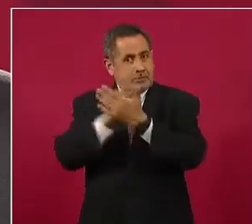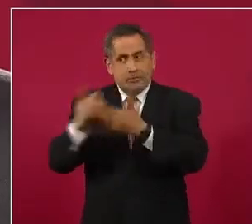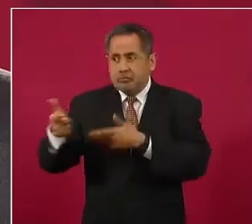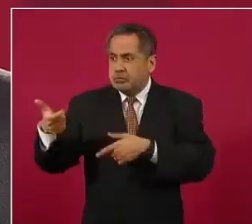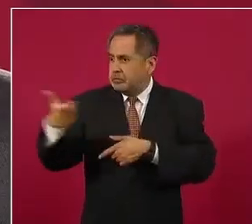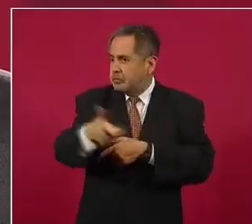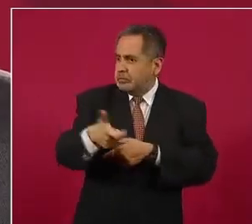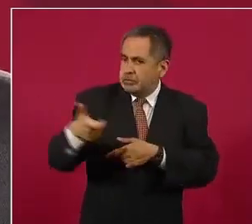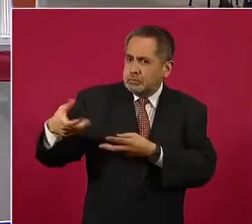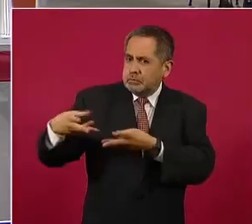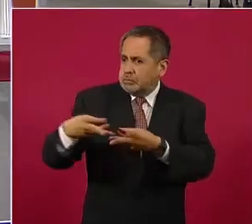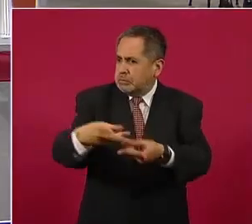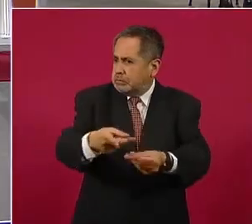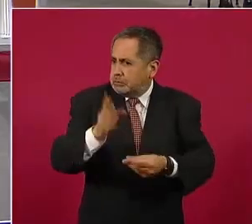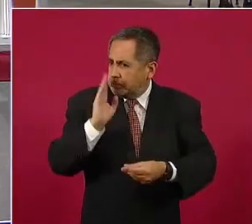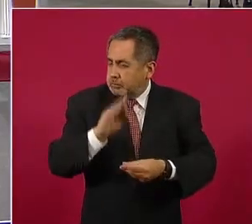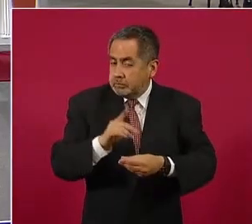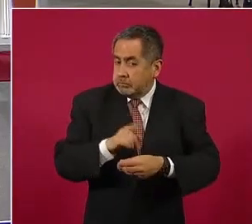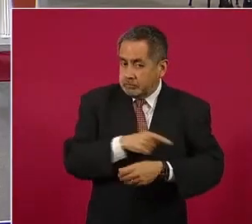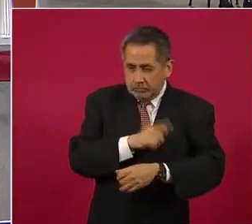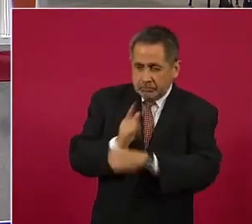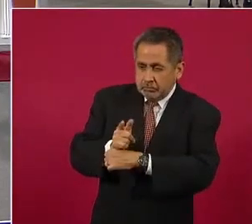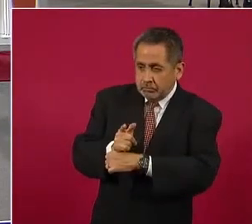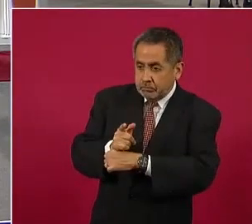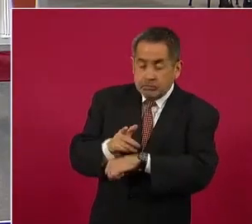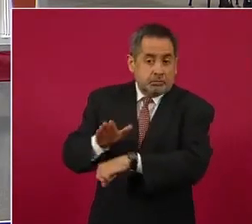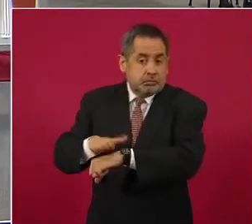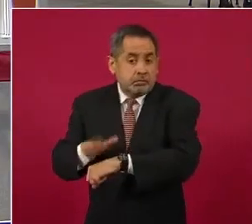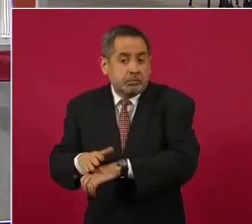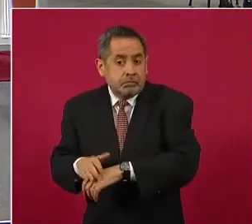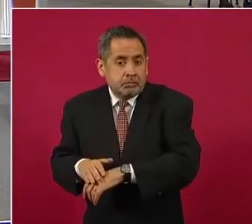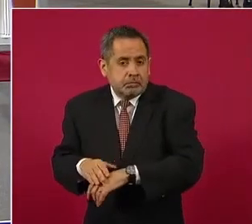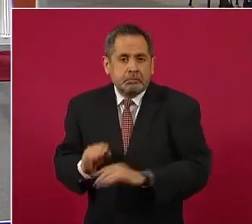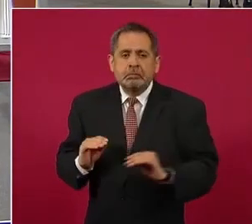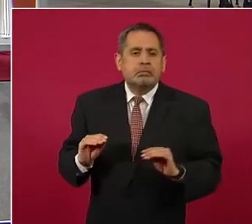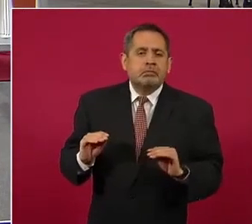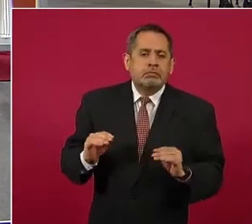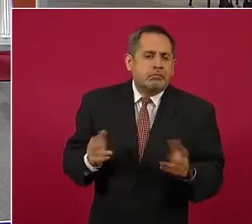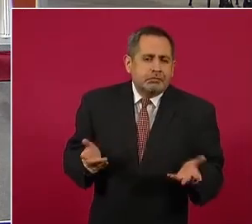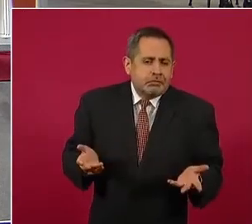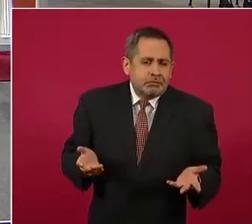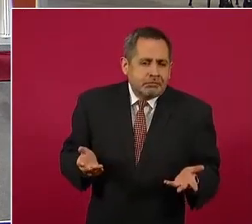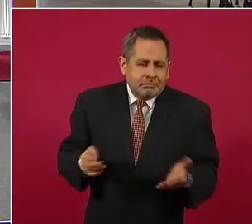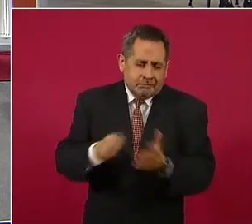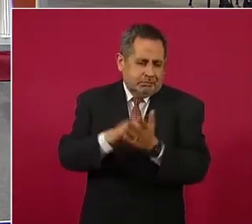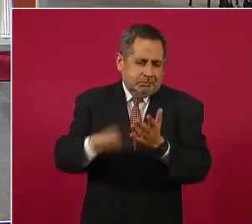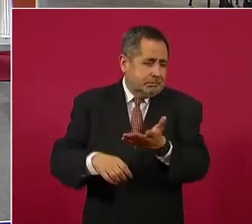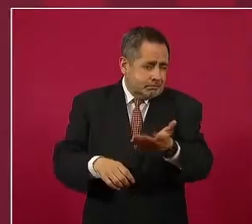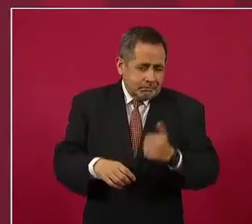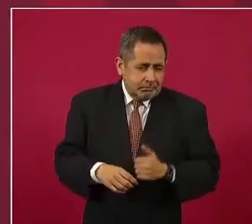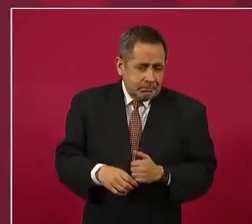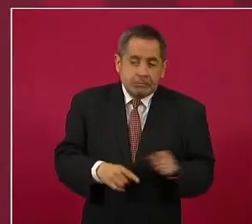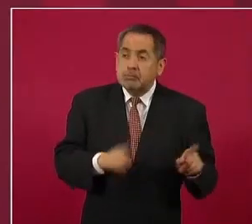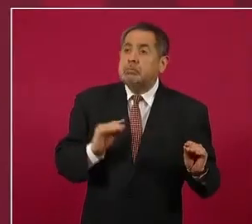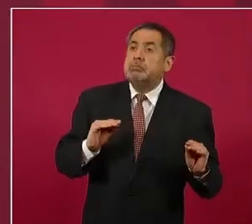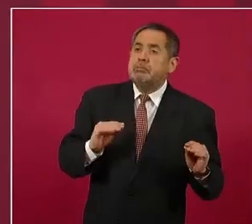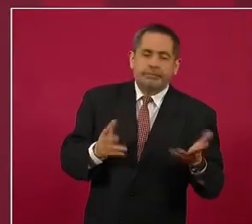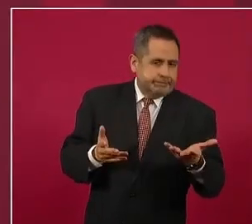por poner casos, vieron